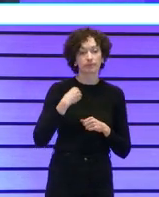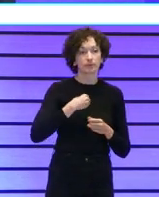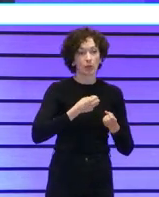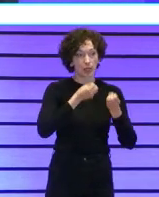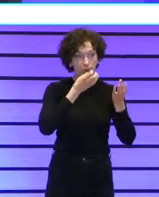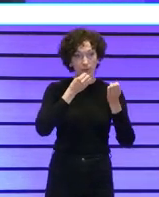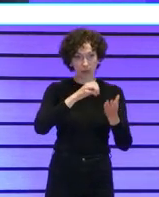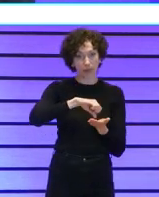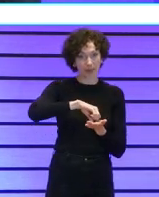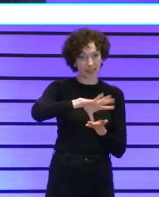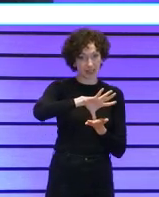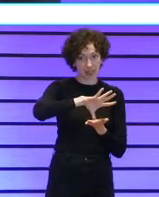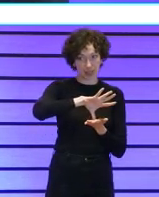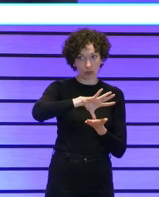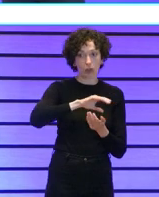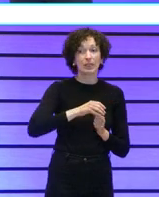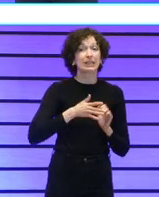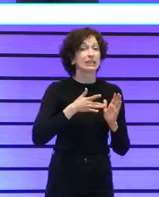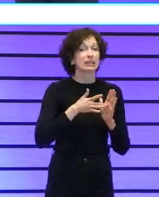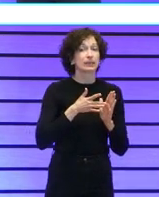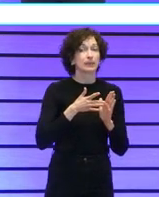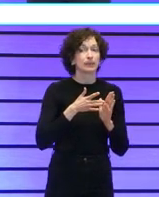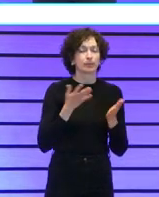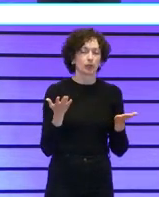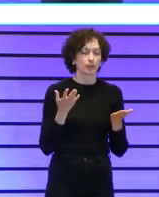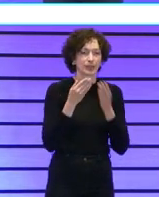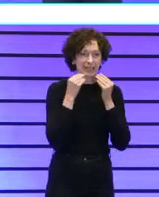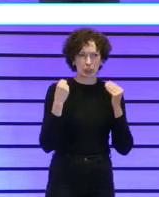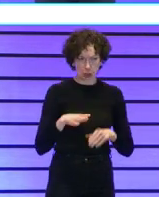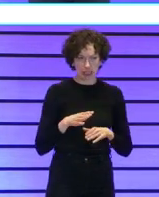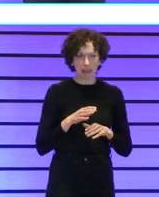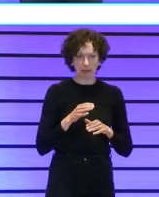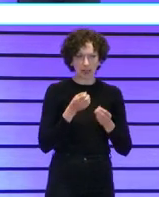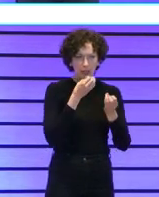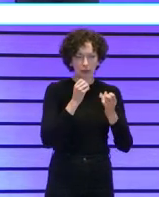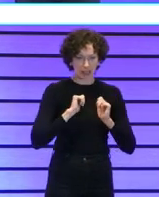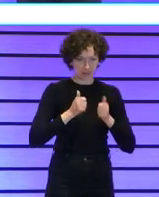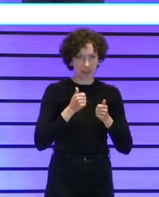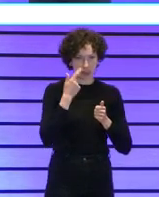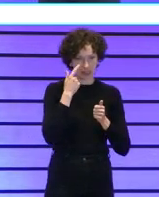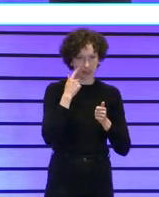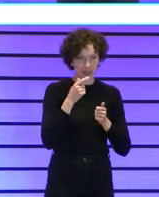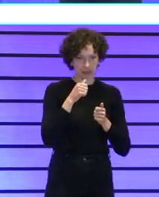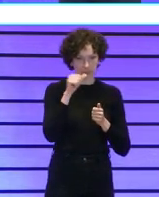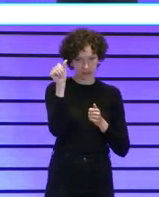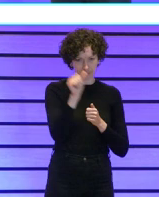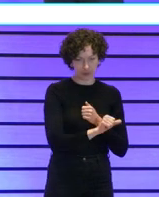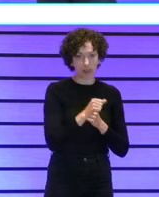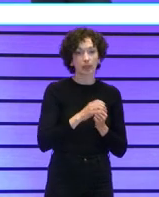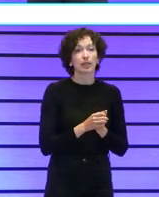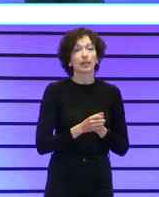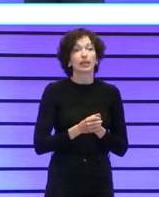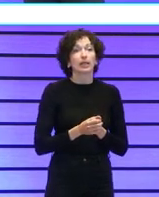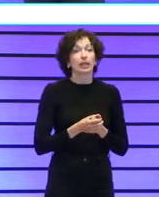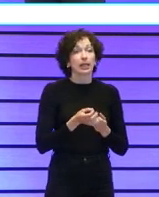información básicamente bueno voy a empezar a contar la historia y y lo vamos viendo vale descentralizar la información